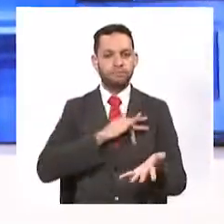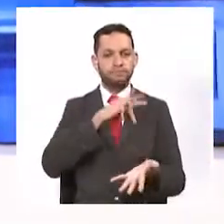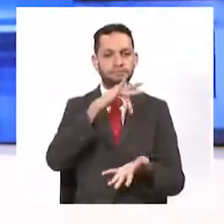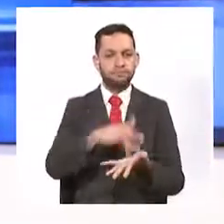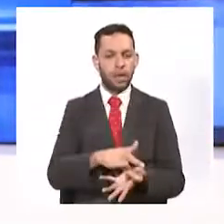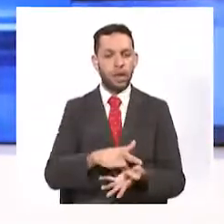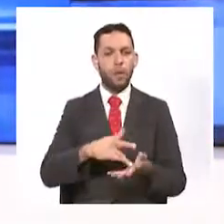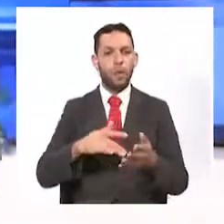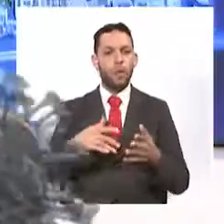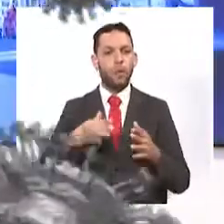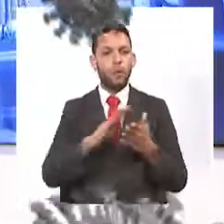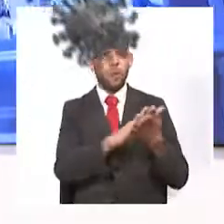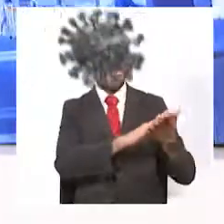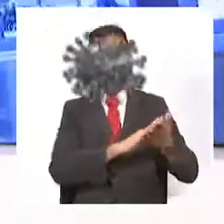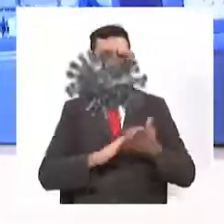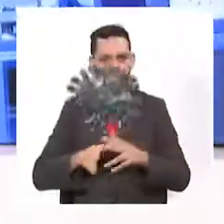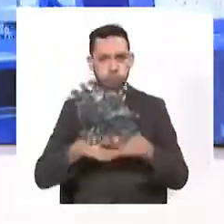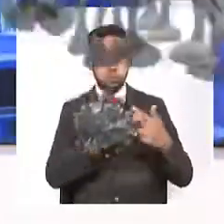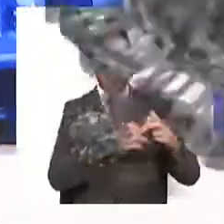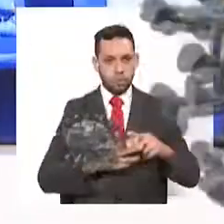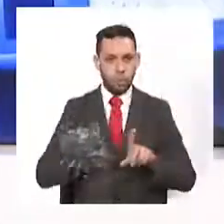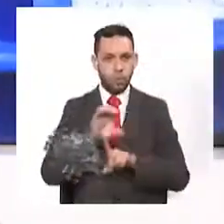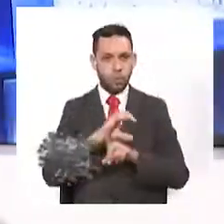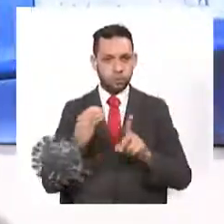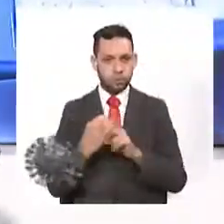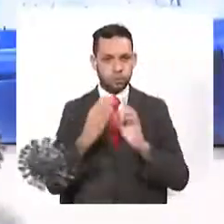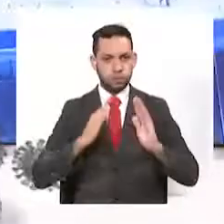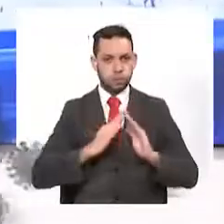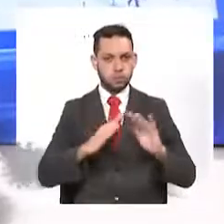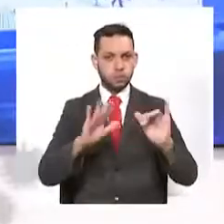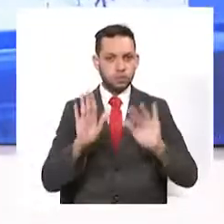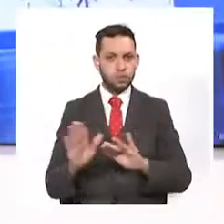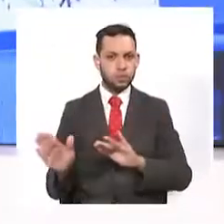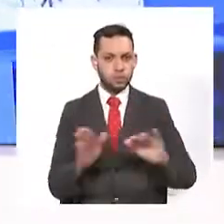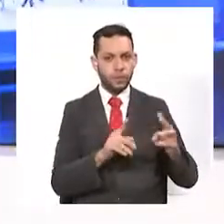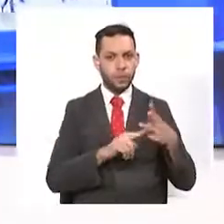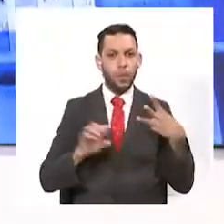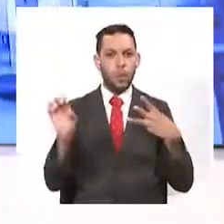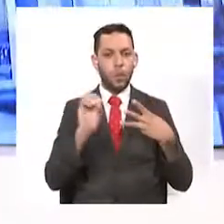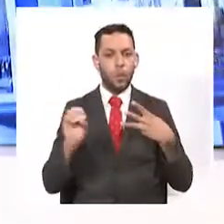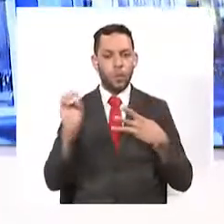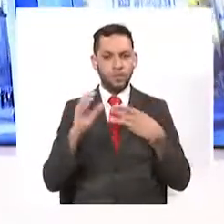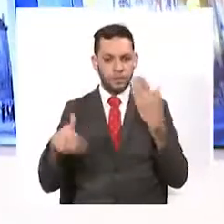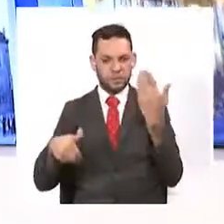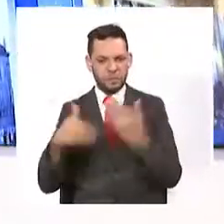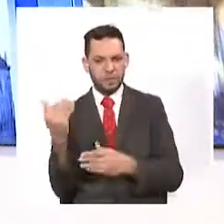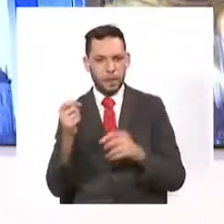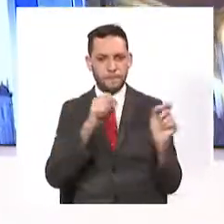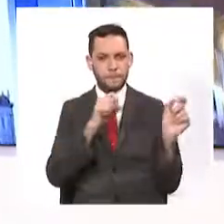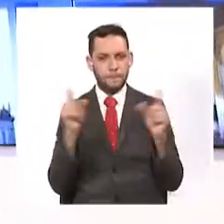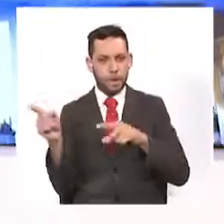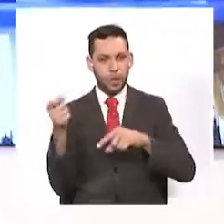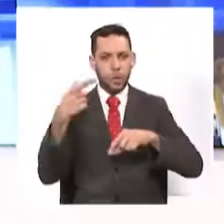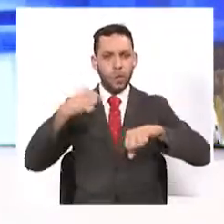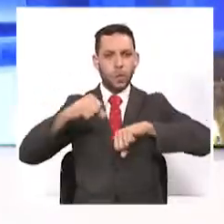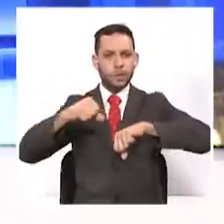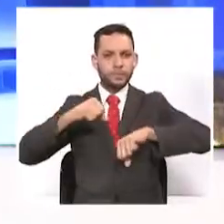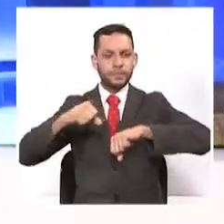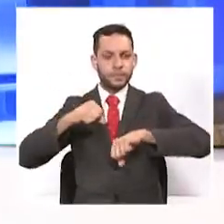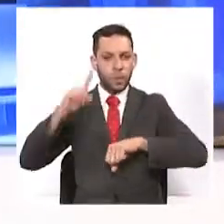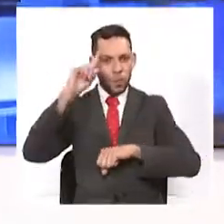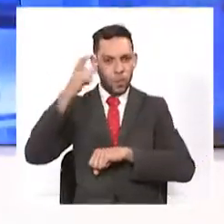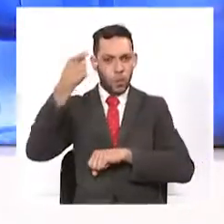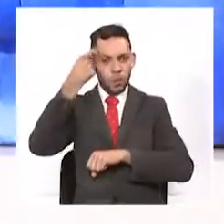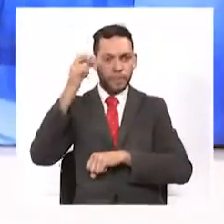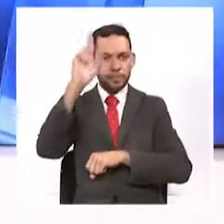interés cultural y patrimonial y en octubre iniciará la construcción del Centro de Formación del SENA en la plataforma logística del eje cafetero, con inversión